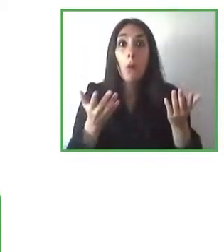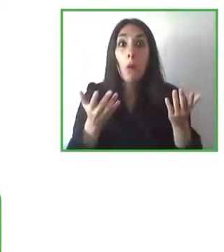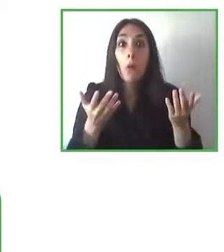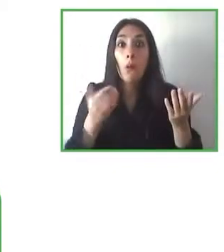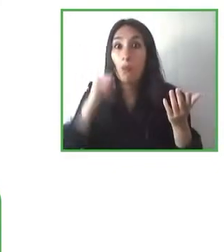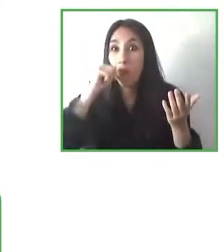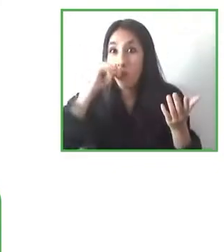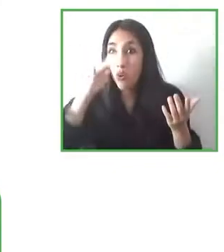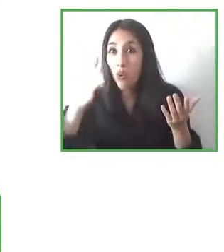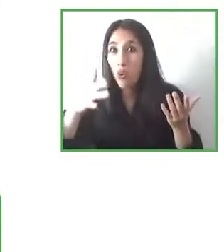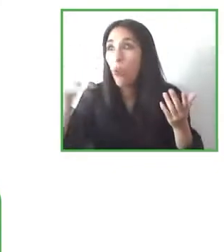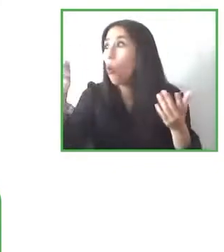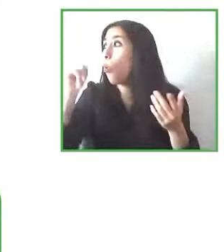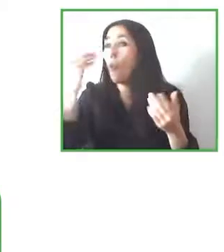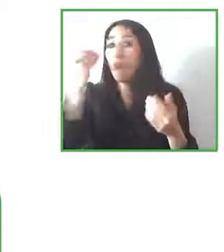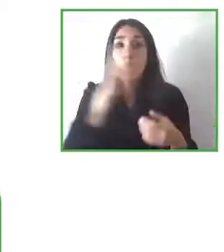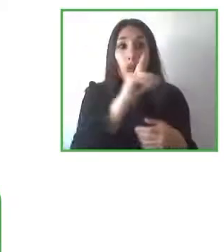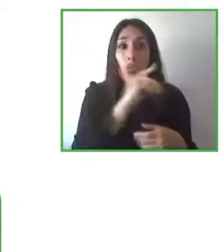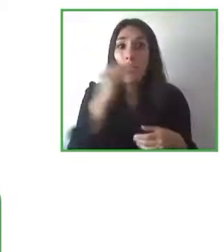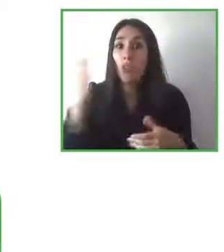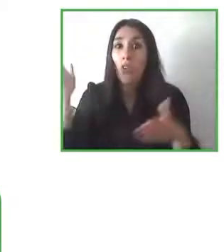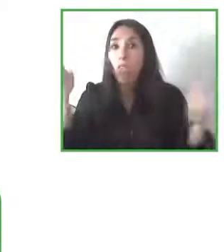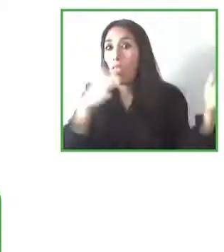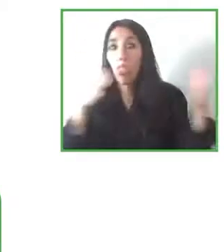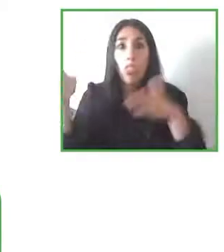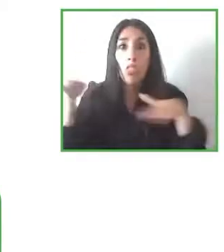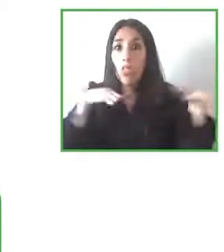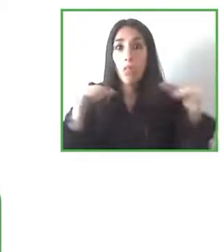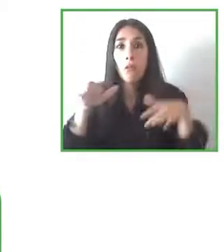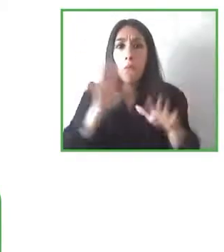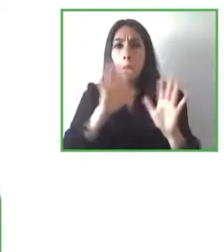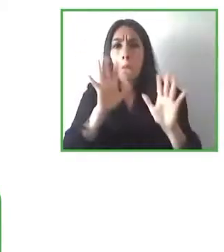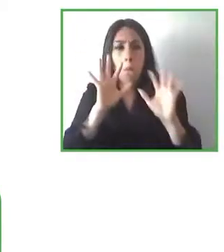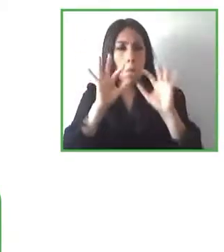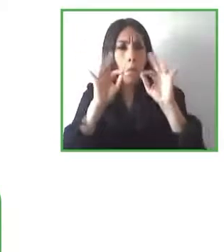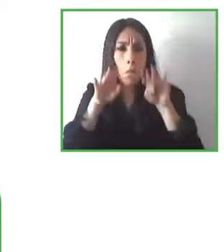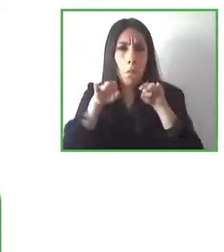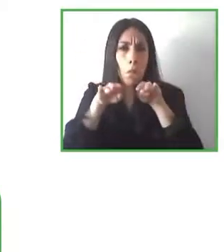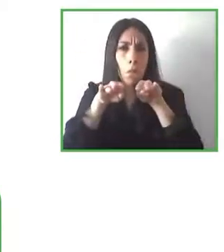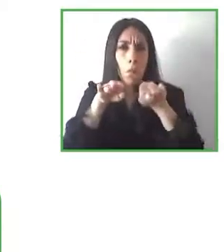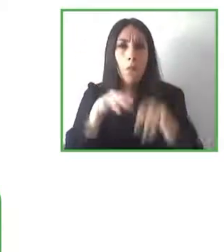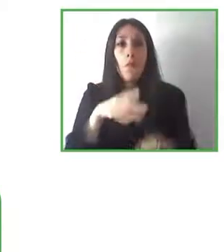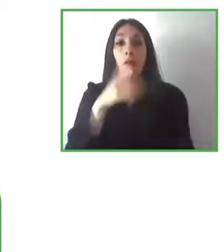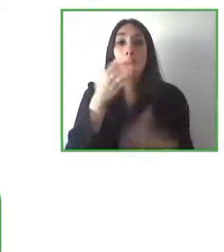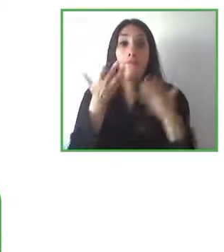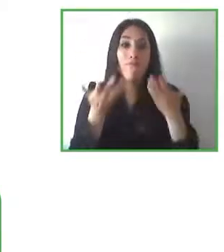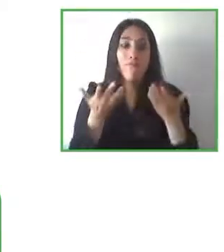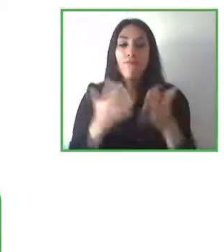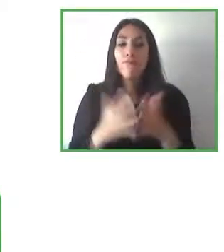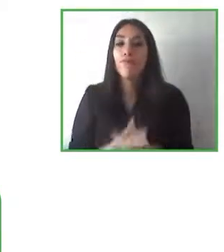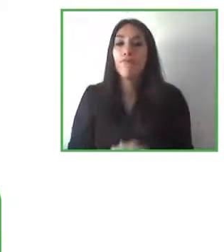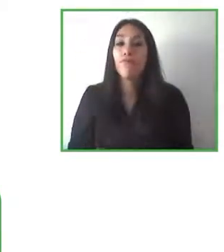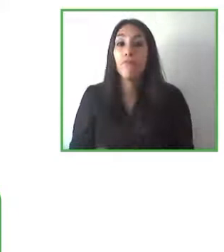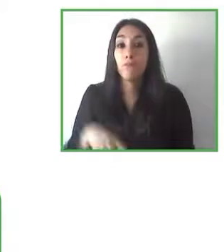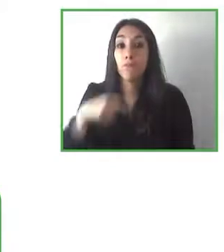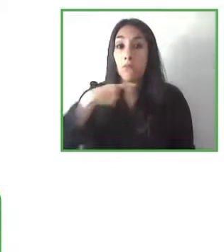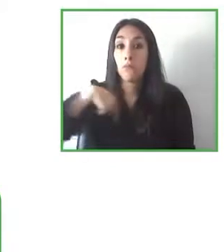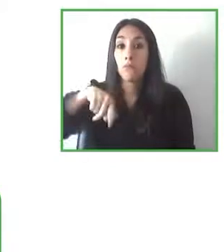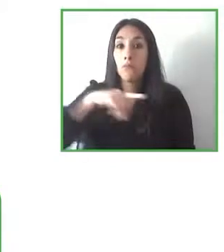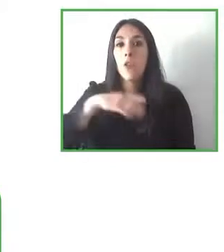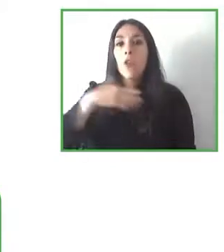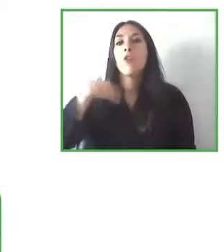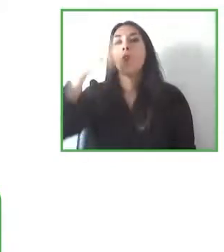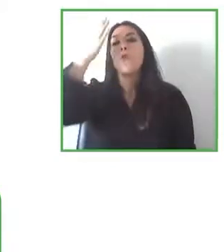realmente una solución con lo cual pues aquí nos quedamos con la utilidad directa y la utilidad práctica de todas estas